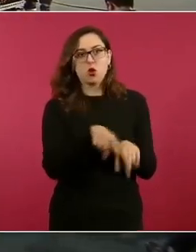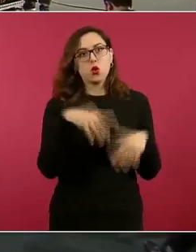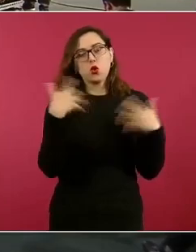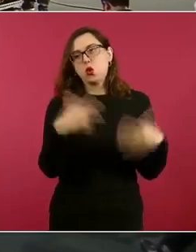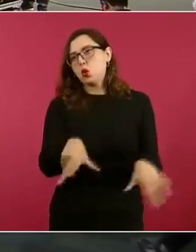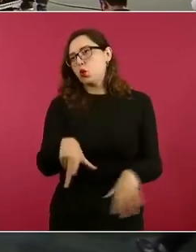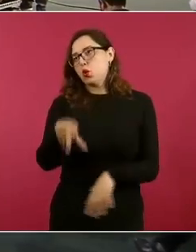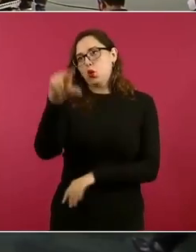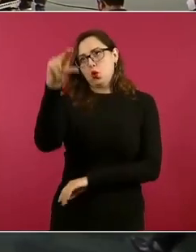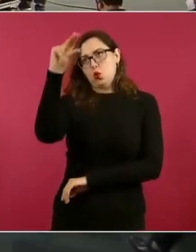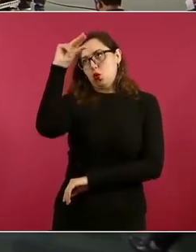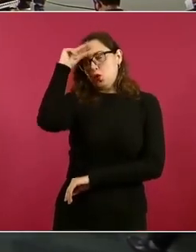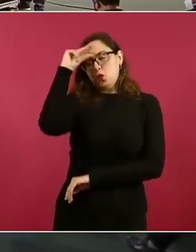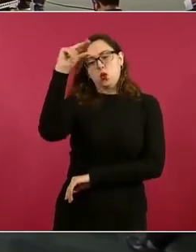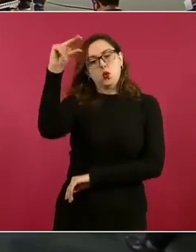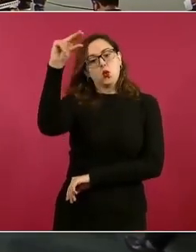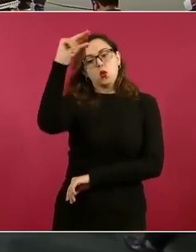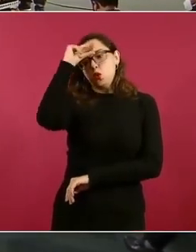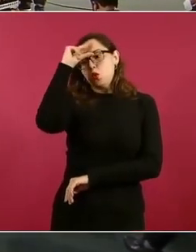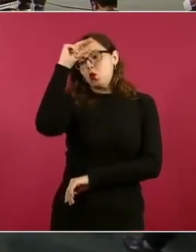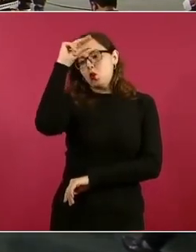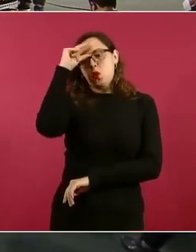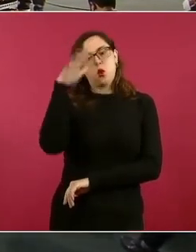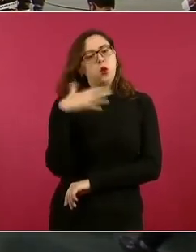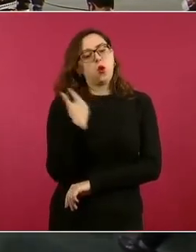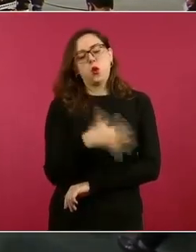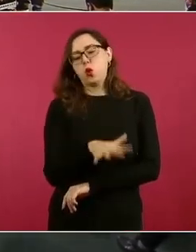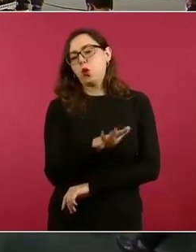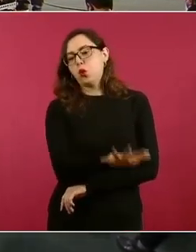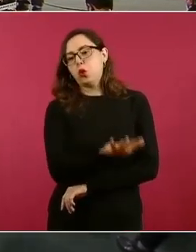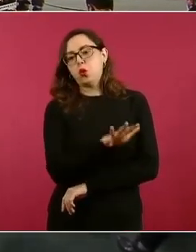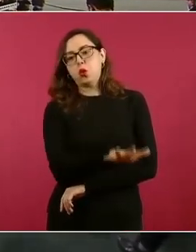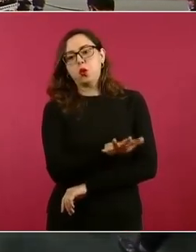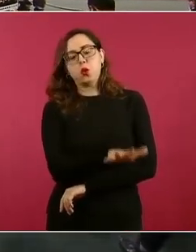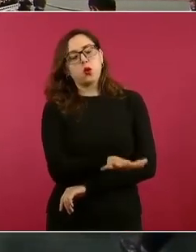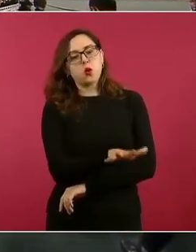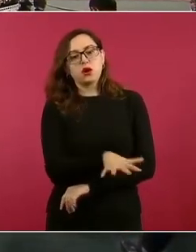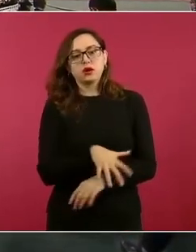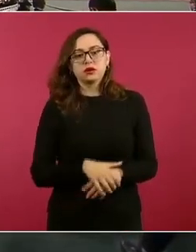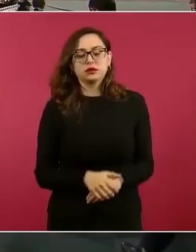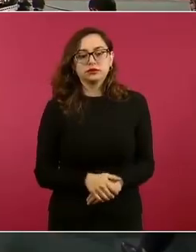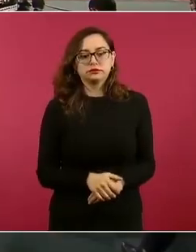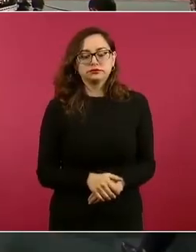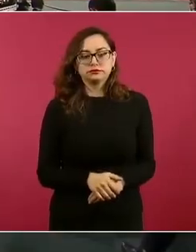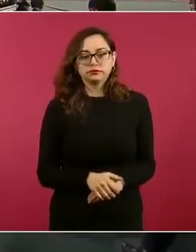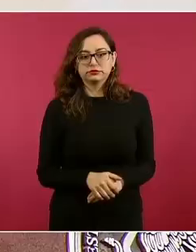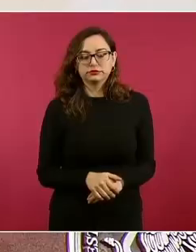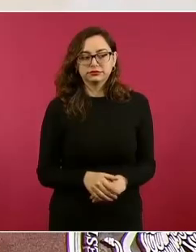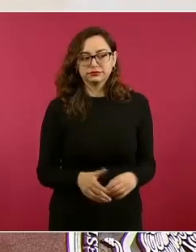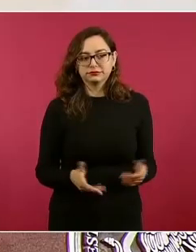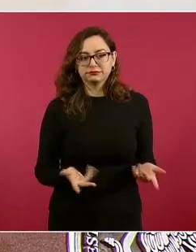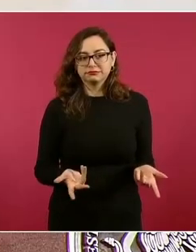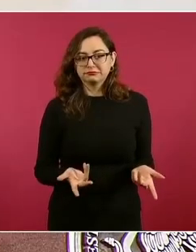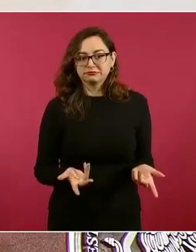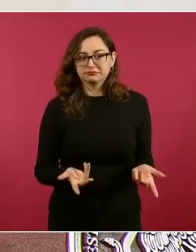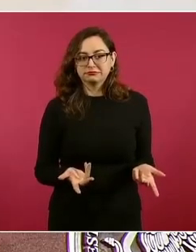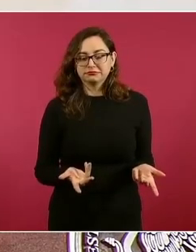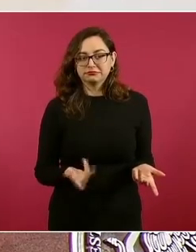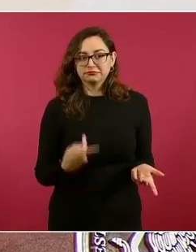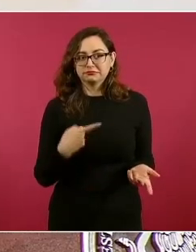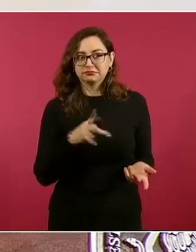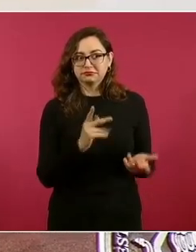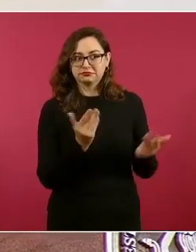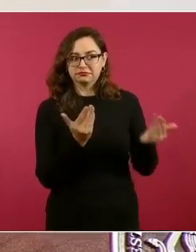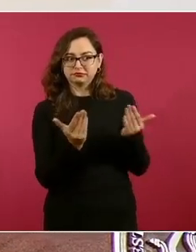ya está más moderado Krause,